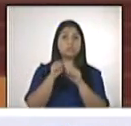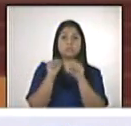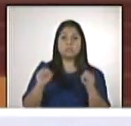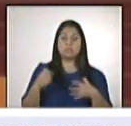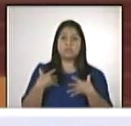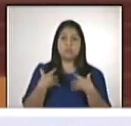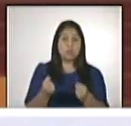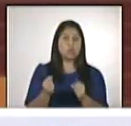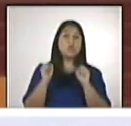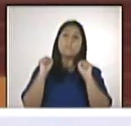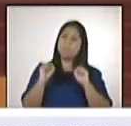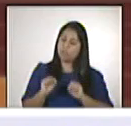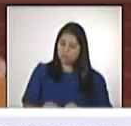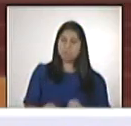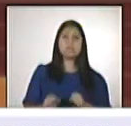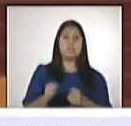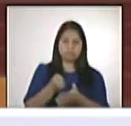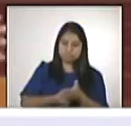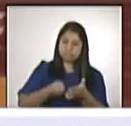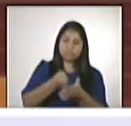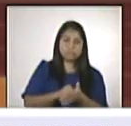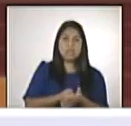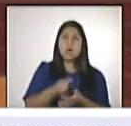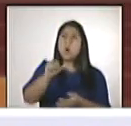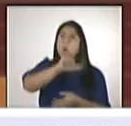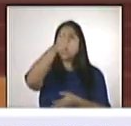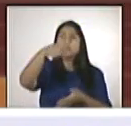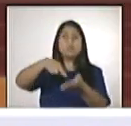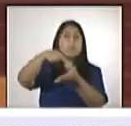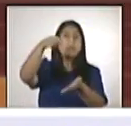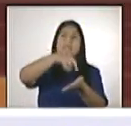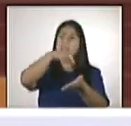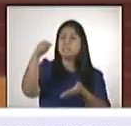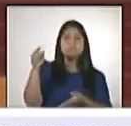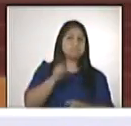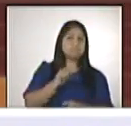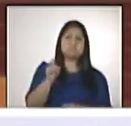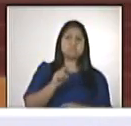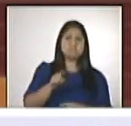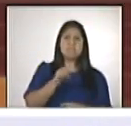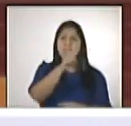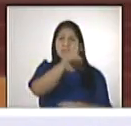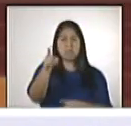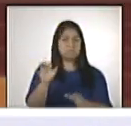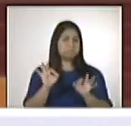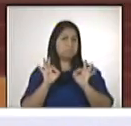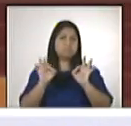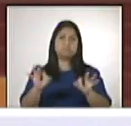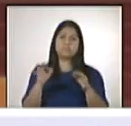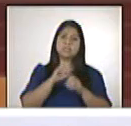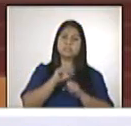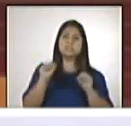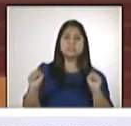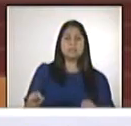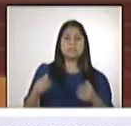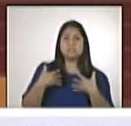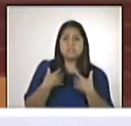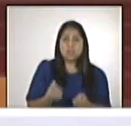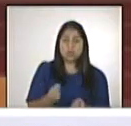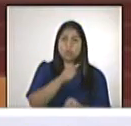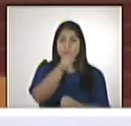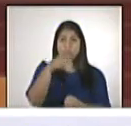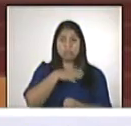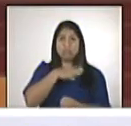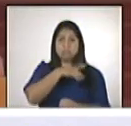haber enfrentado esta crisis mundial. Ningún país en el mundo, por muy buenos sistemas de salud que tuvieran antes